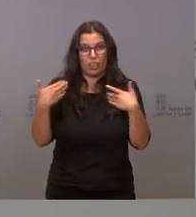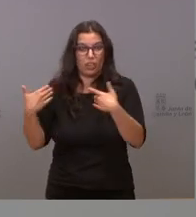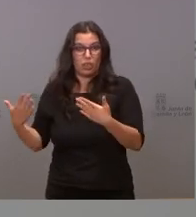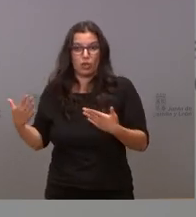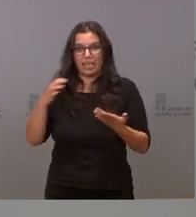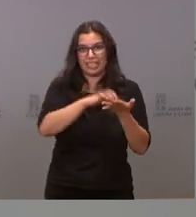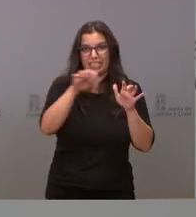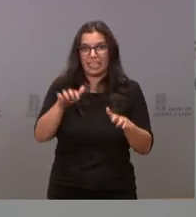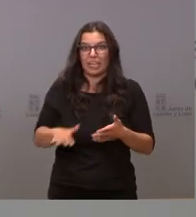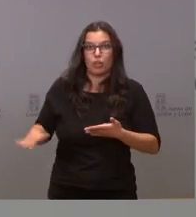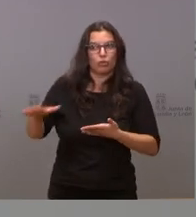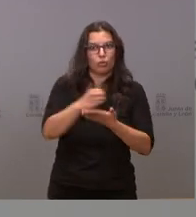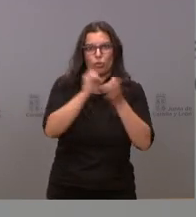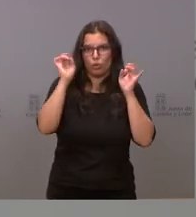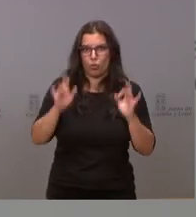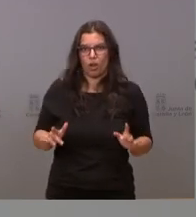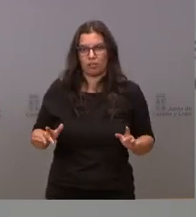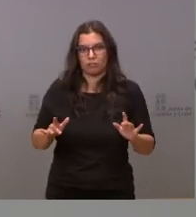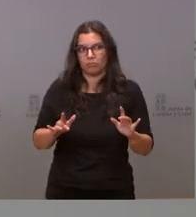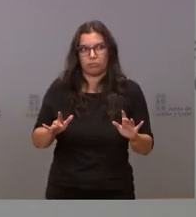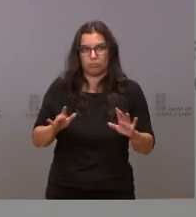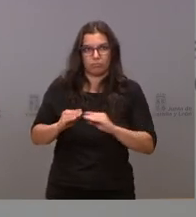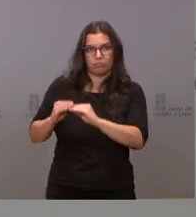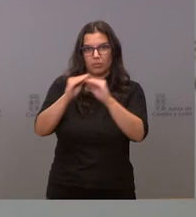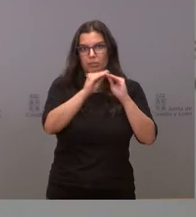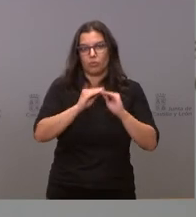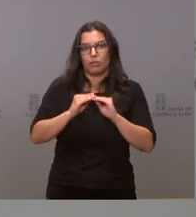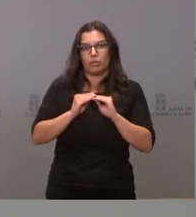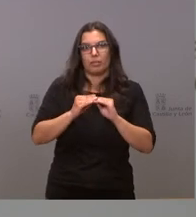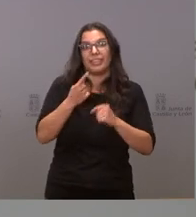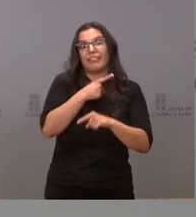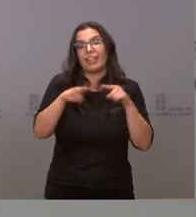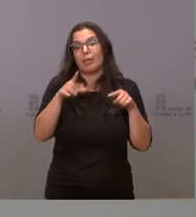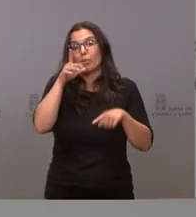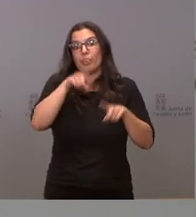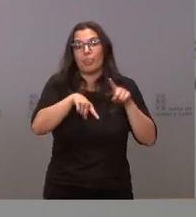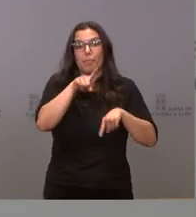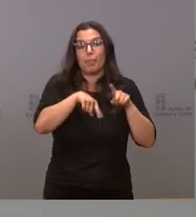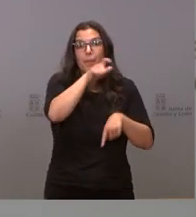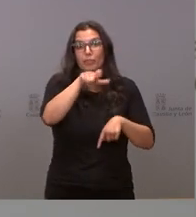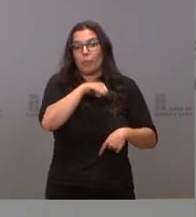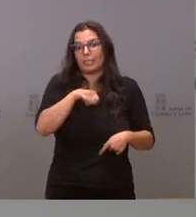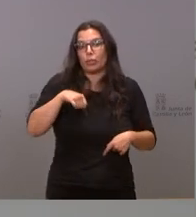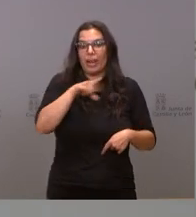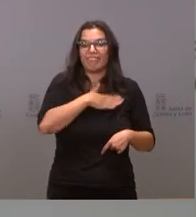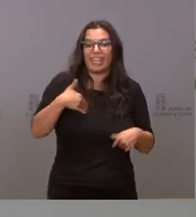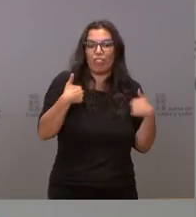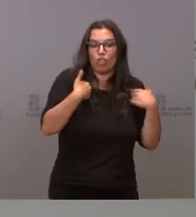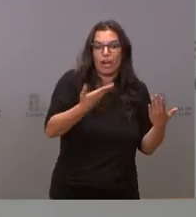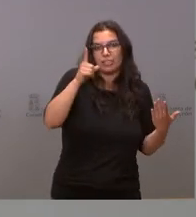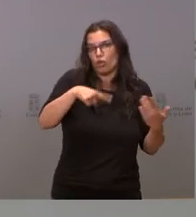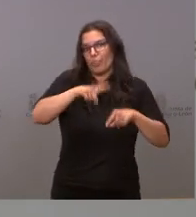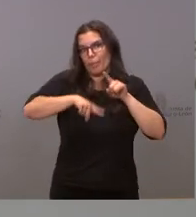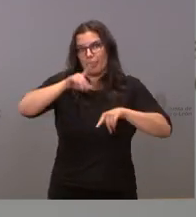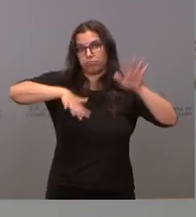Castilla y León de la misma manera ha sido las diferencias se producen por la respuesta en la voluntariedad de la donación